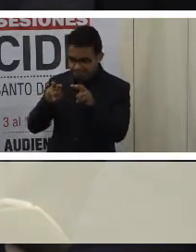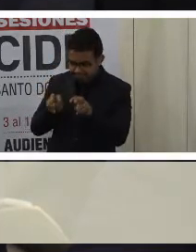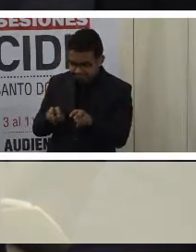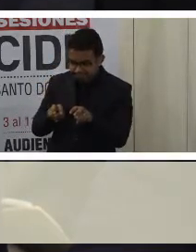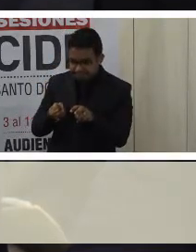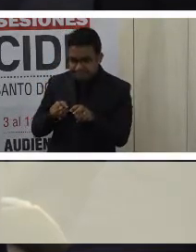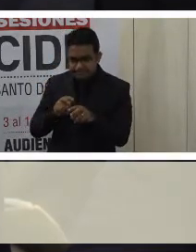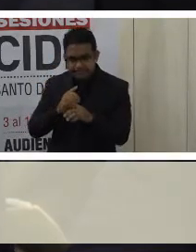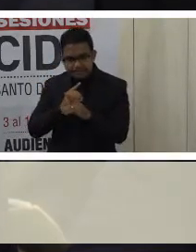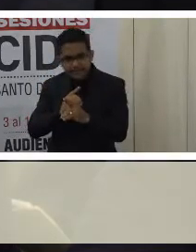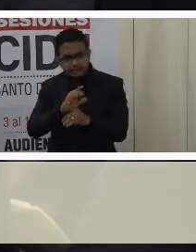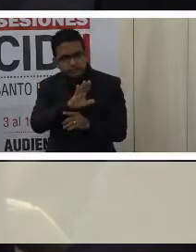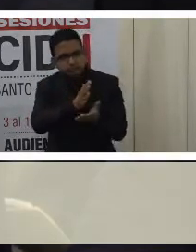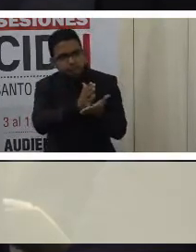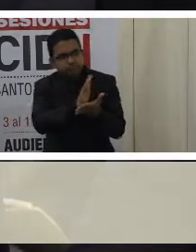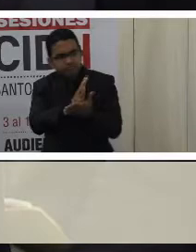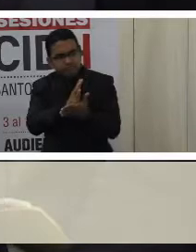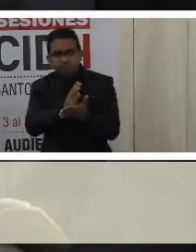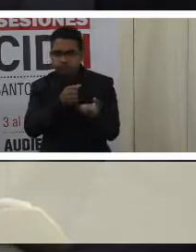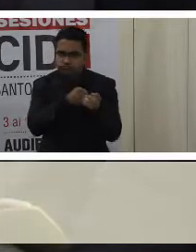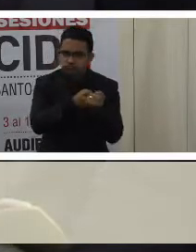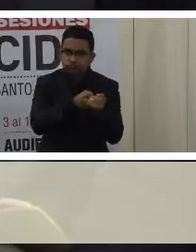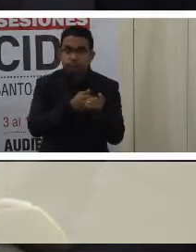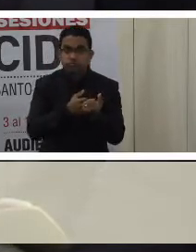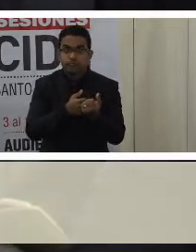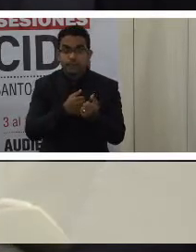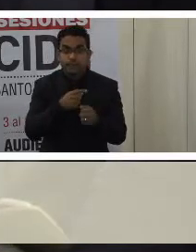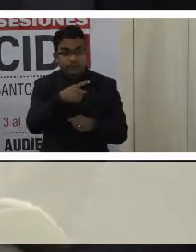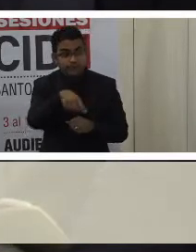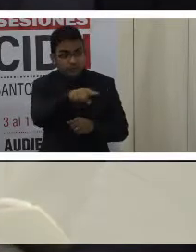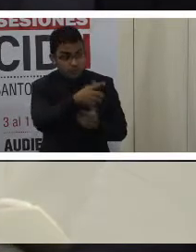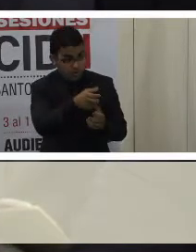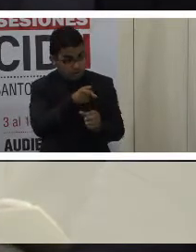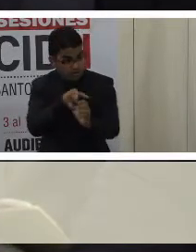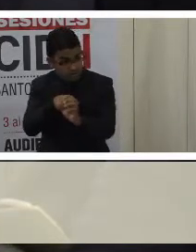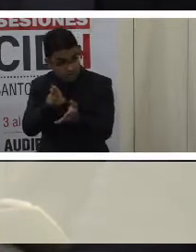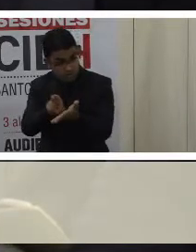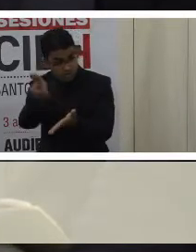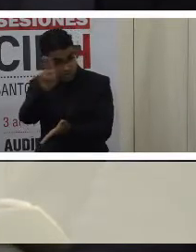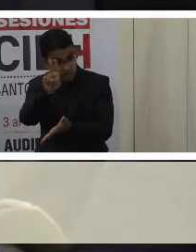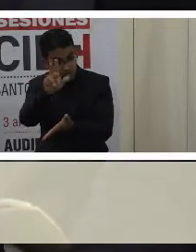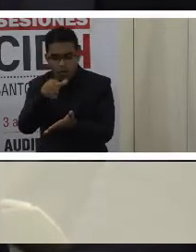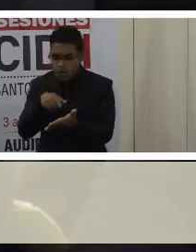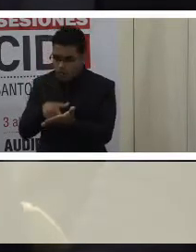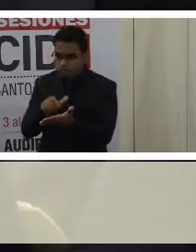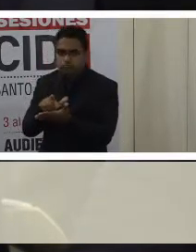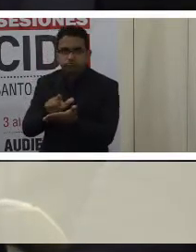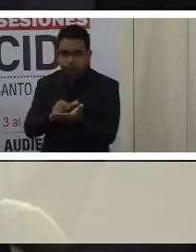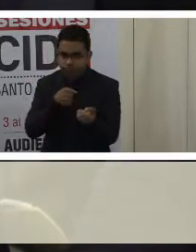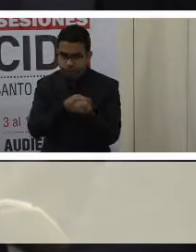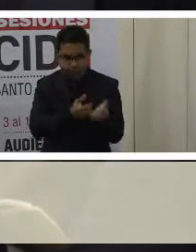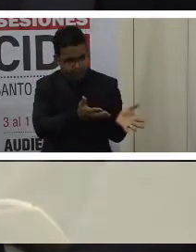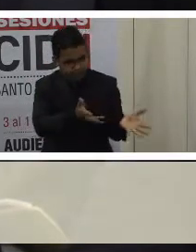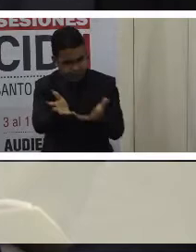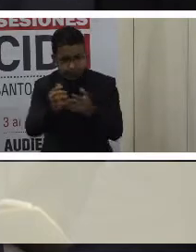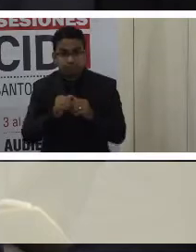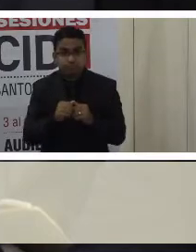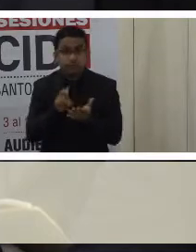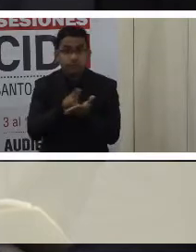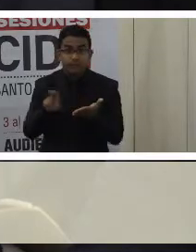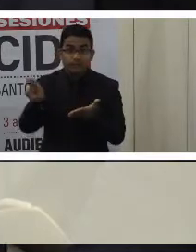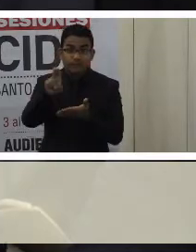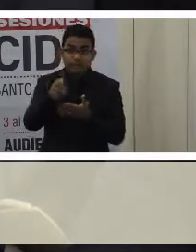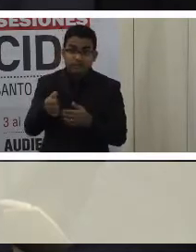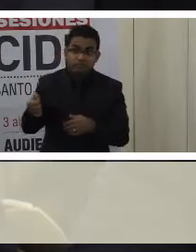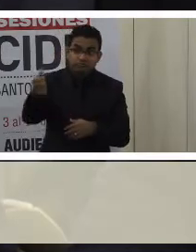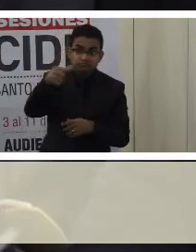con discapacidad visual que querían ingresar a la Universidad Central de Venezuela, una de las principales universidades del país.